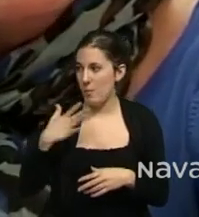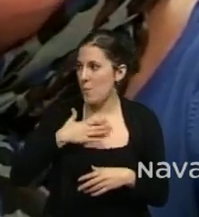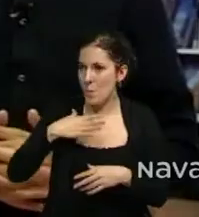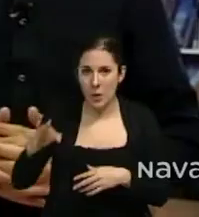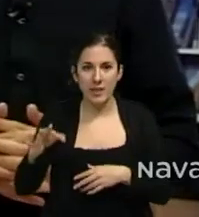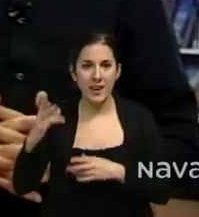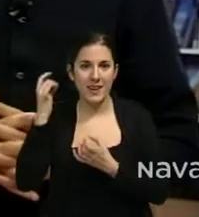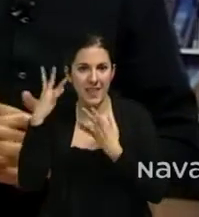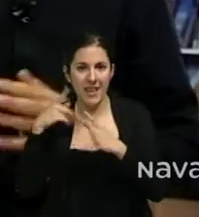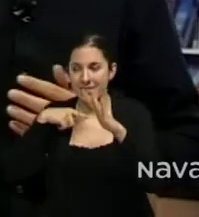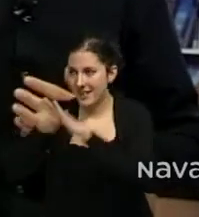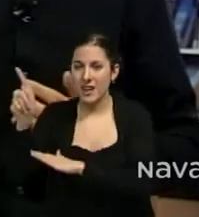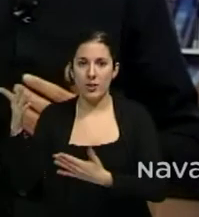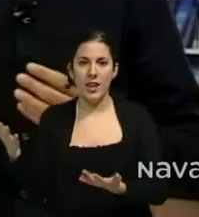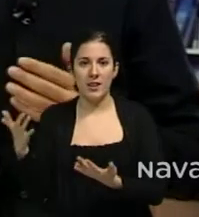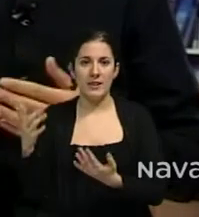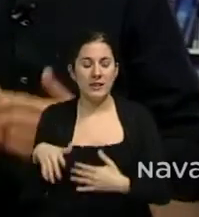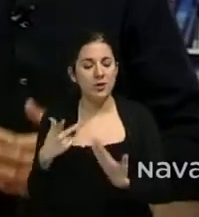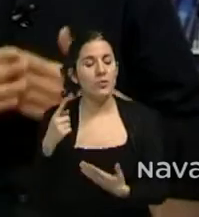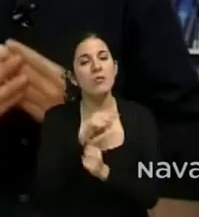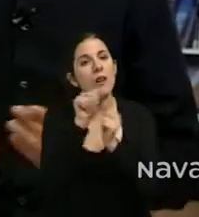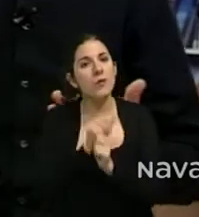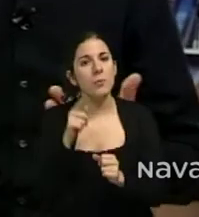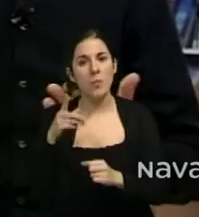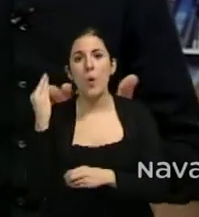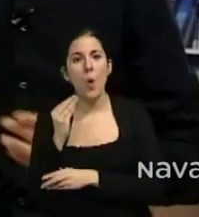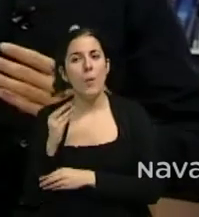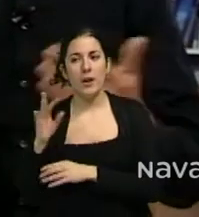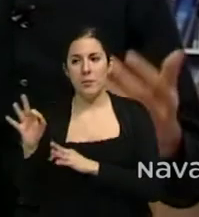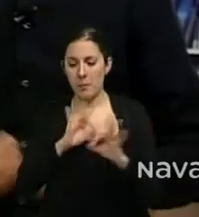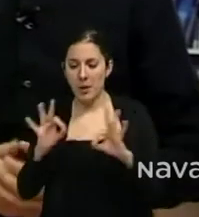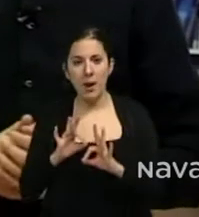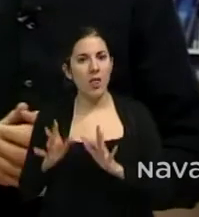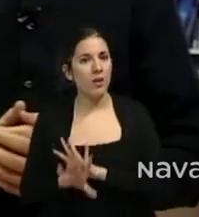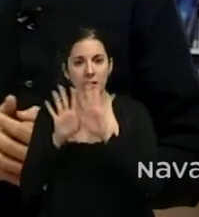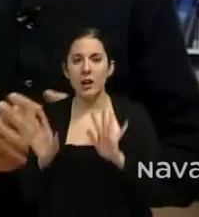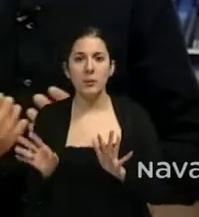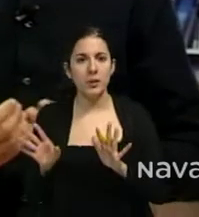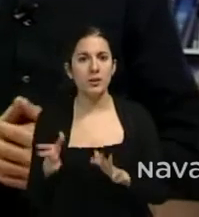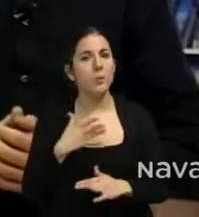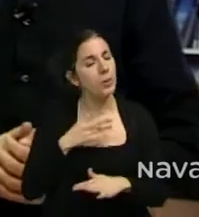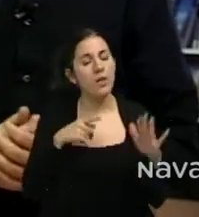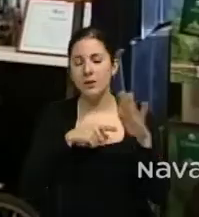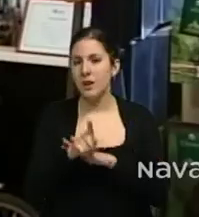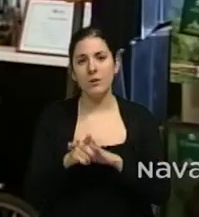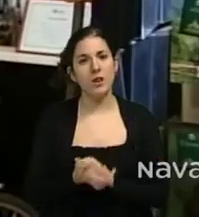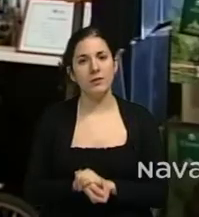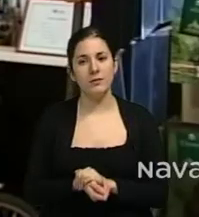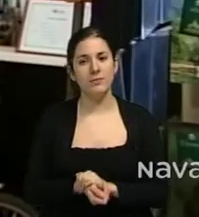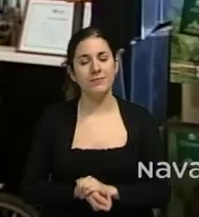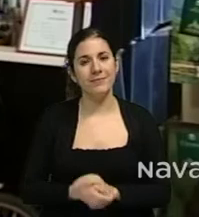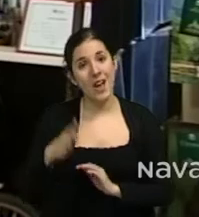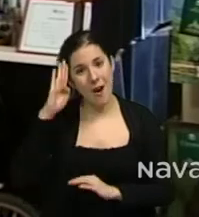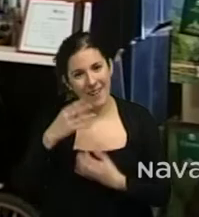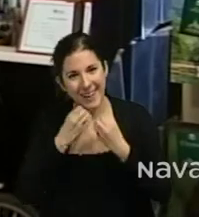idea. Bueno, pues es una manera de que un chaval, con la preparación que tiene él, pues que lo desarrolle y salga adelante. Hola, ¿qué tal?